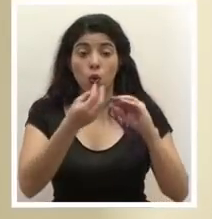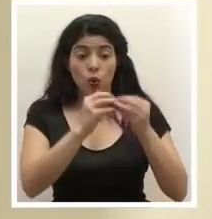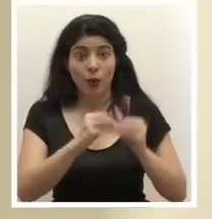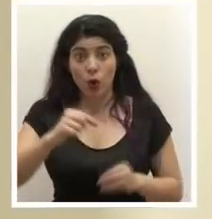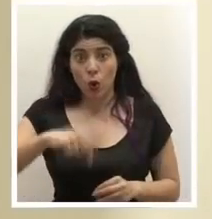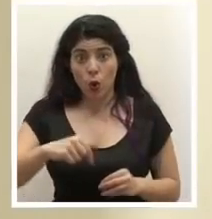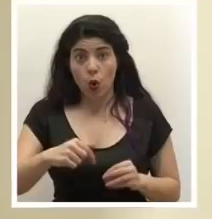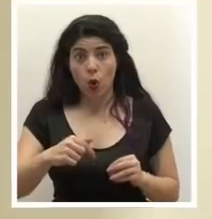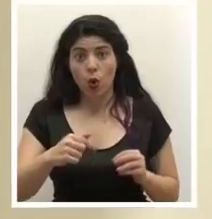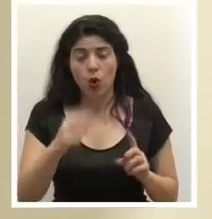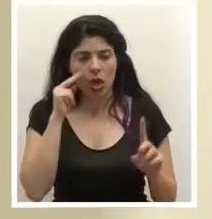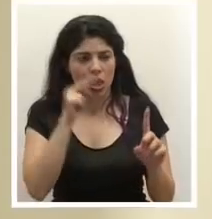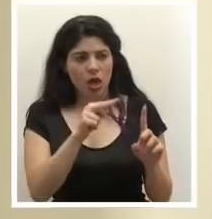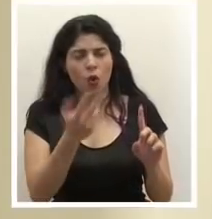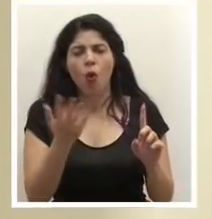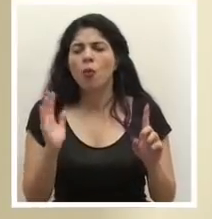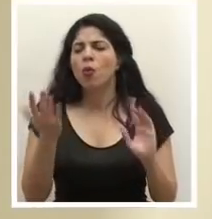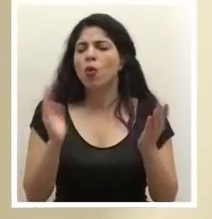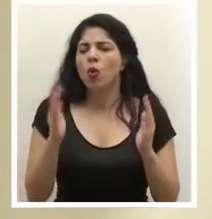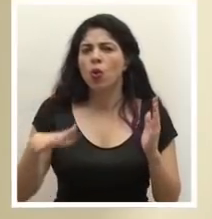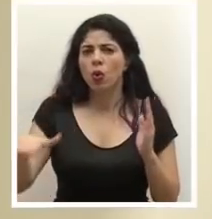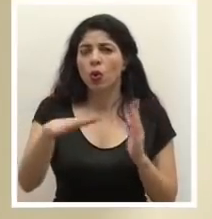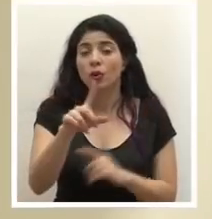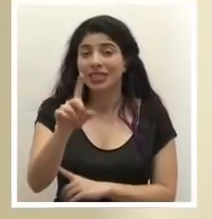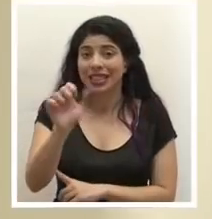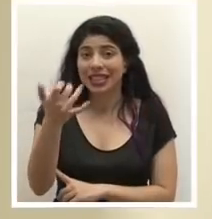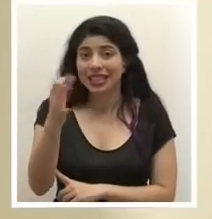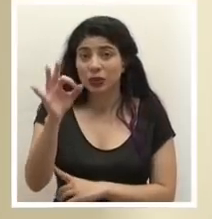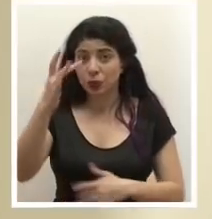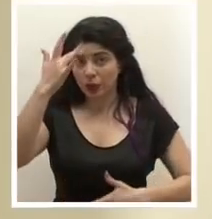hoy en contexto, 119 casos